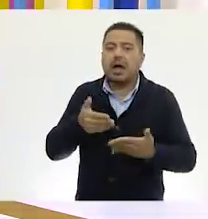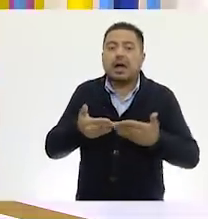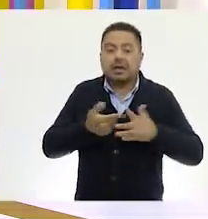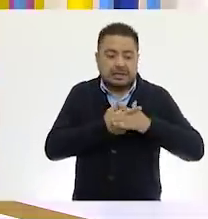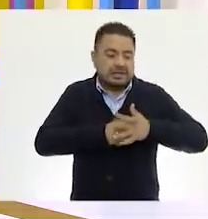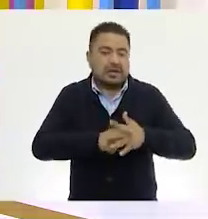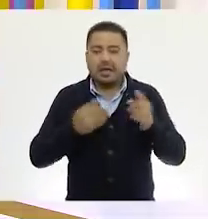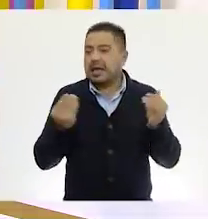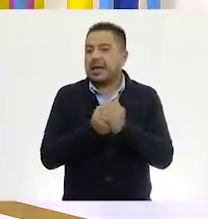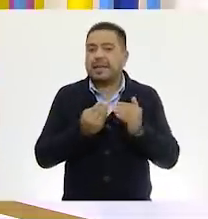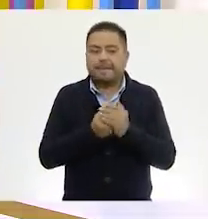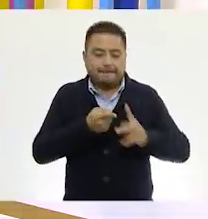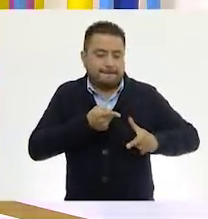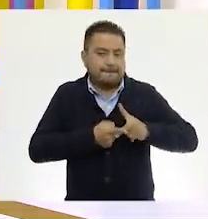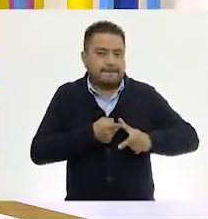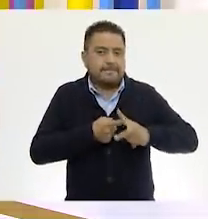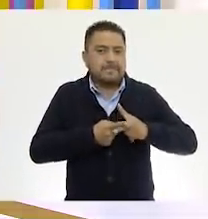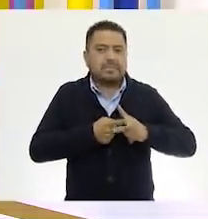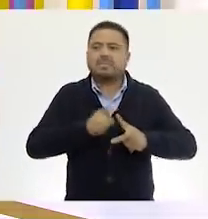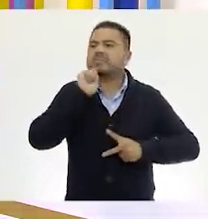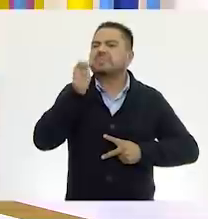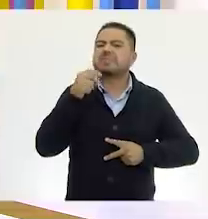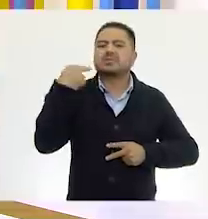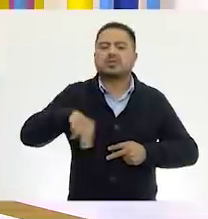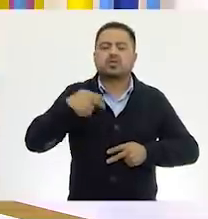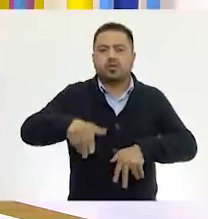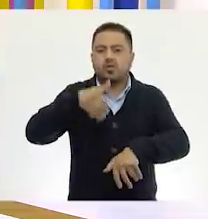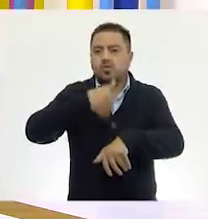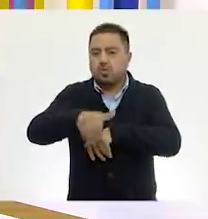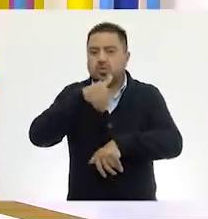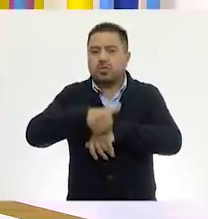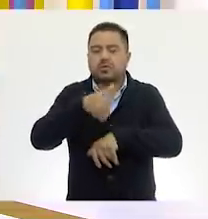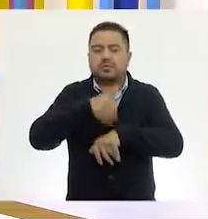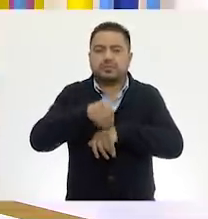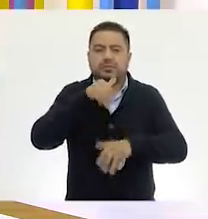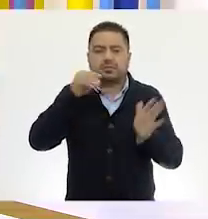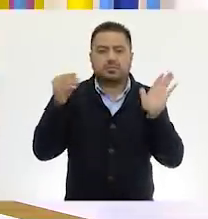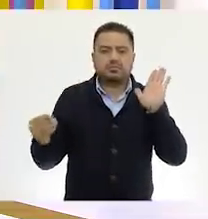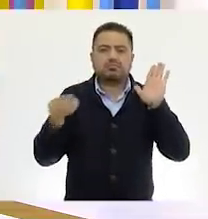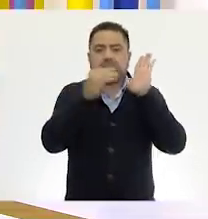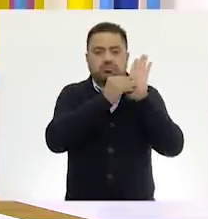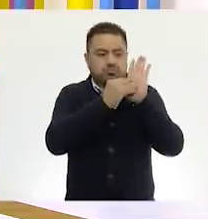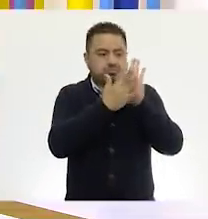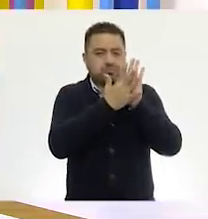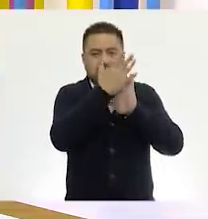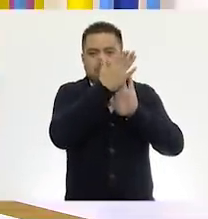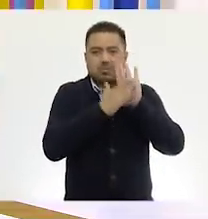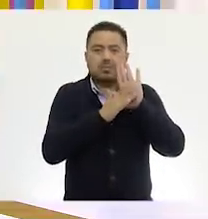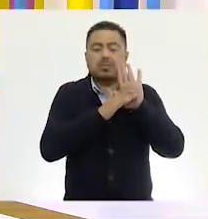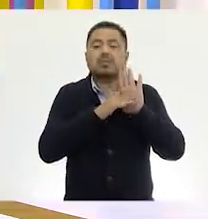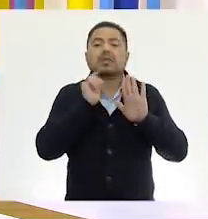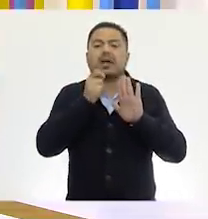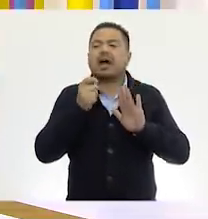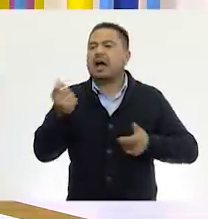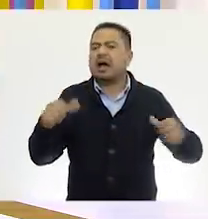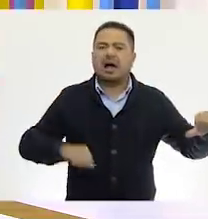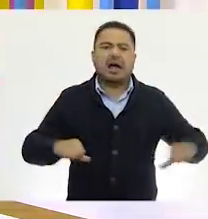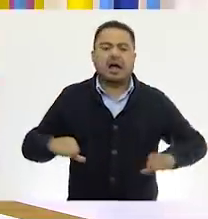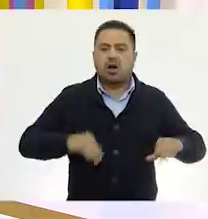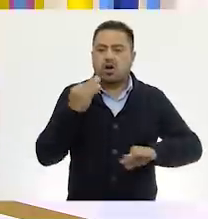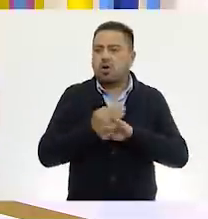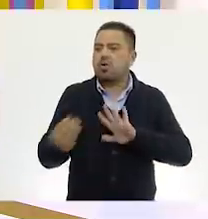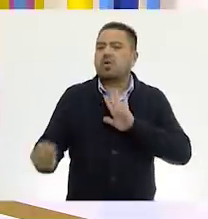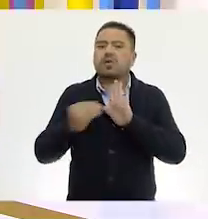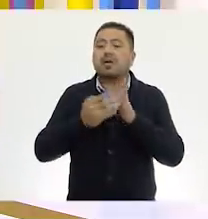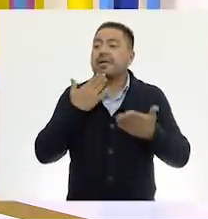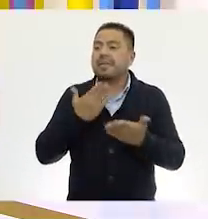comenzar con esta clase de matemáticas que se llama Los números y sus presentaciones. Y para ver las dinámicas que nos van a poner el día de